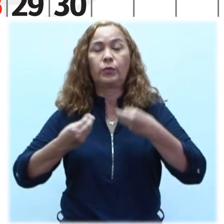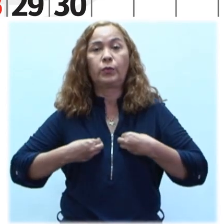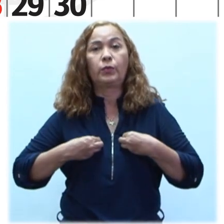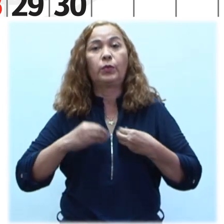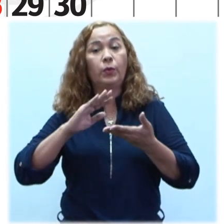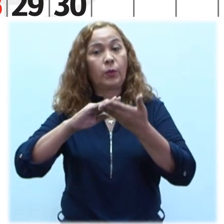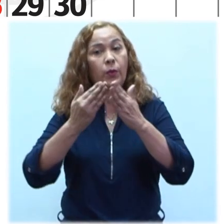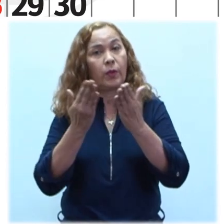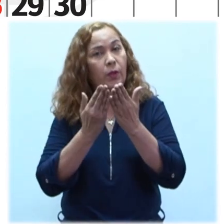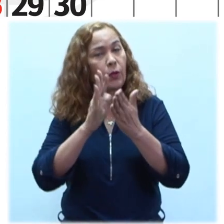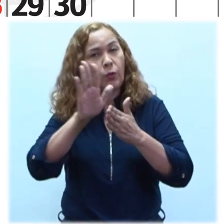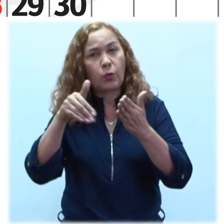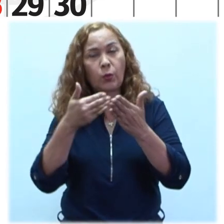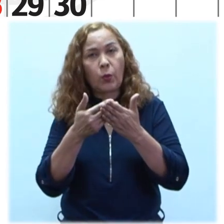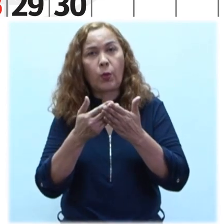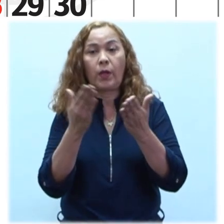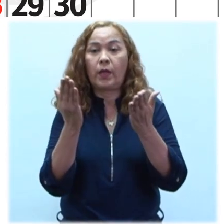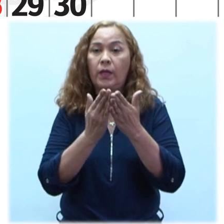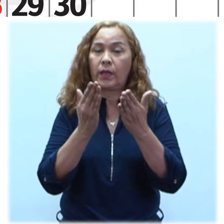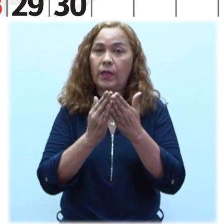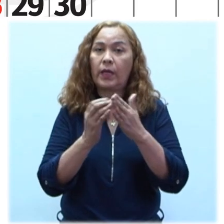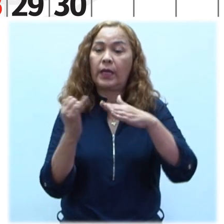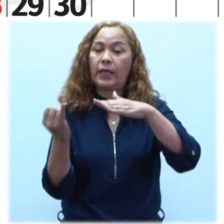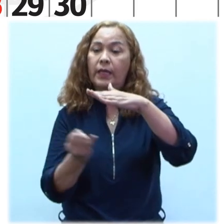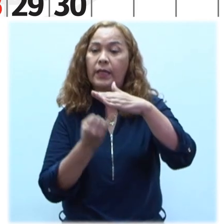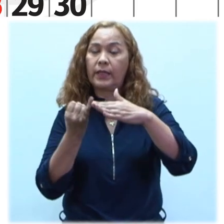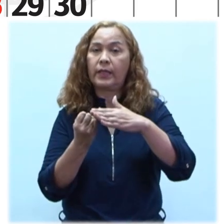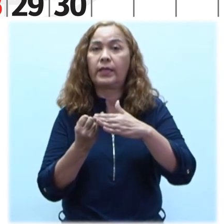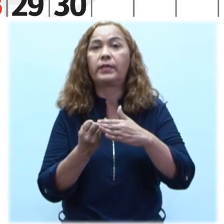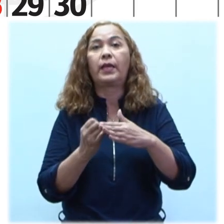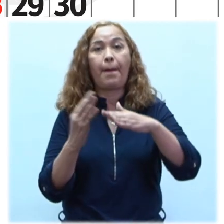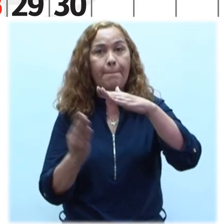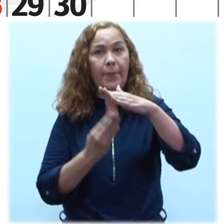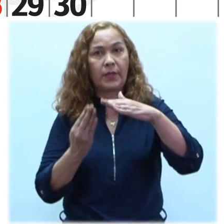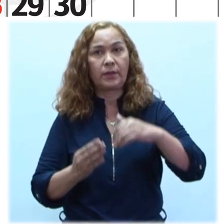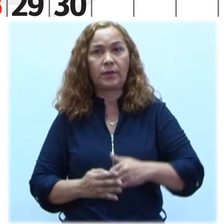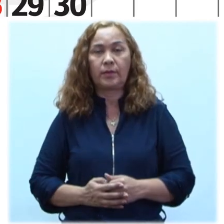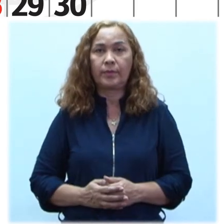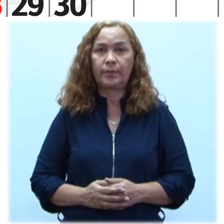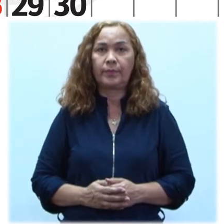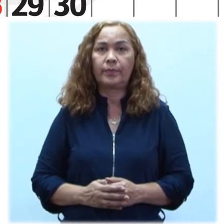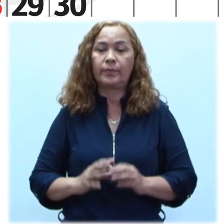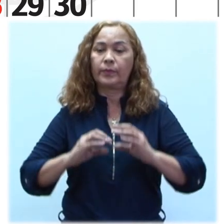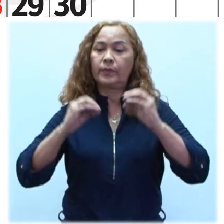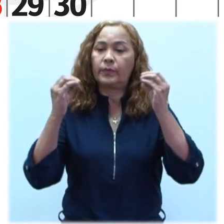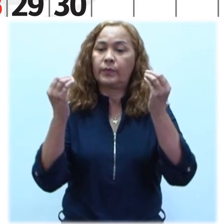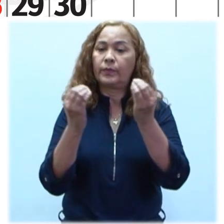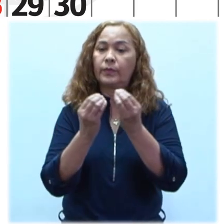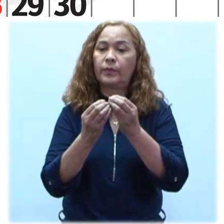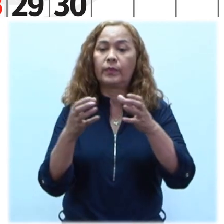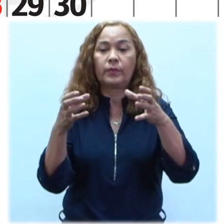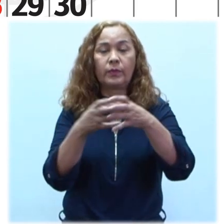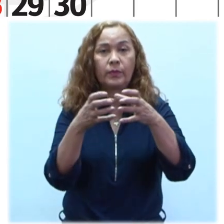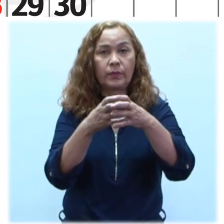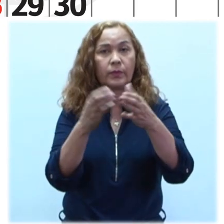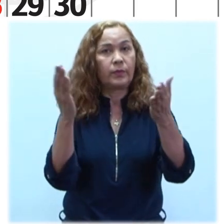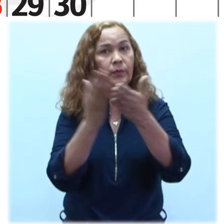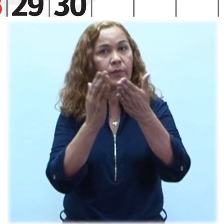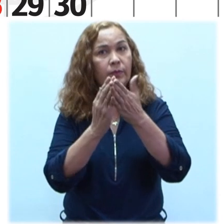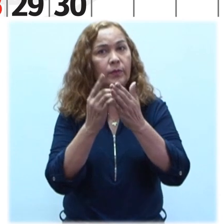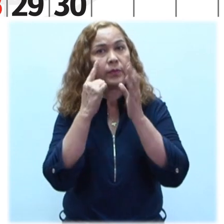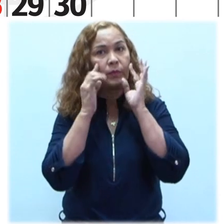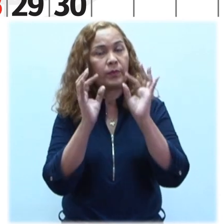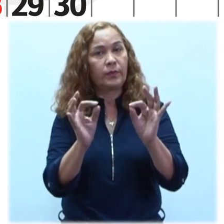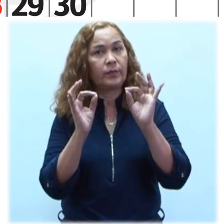escolar y comunitaria en todos los planteles de inicial y básica Organización de Brigadas